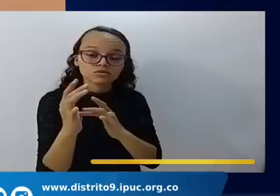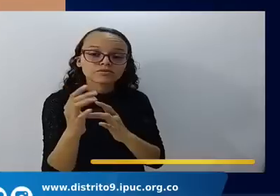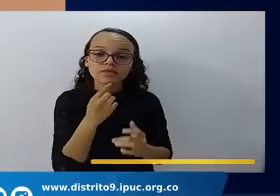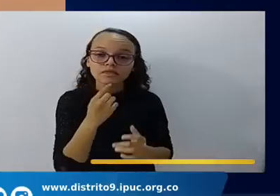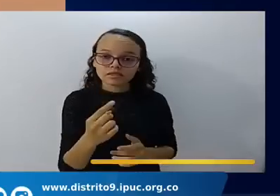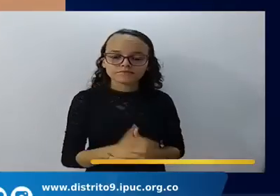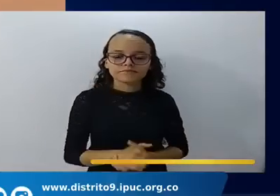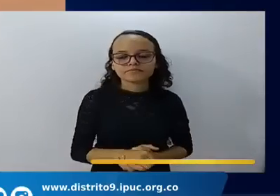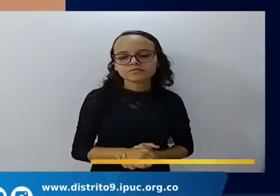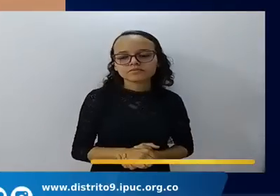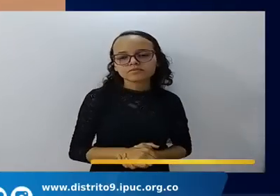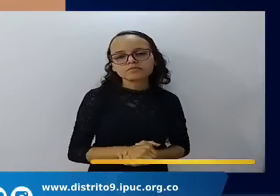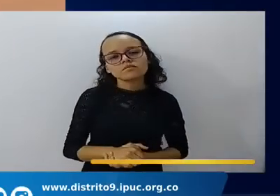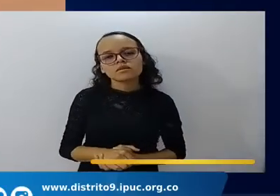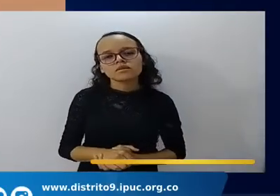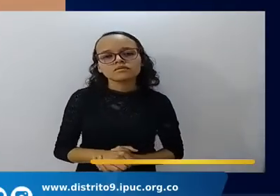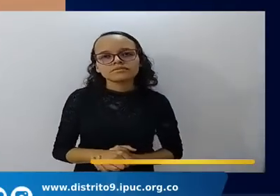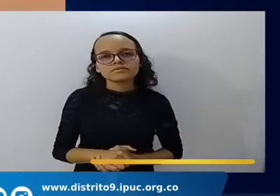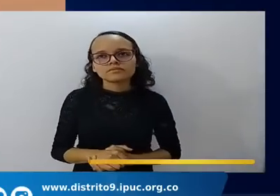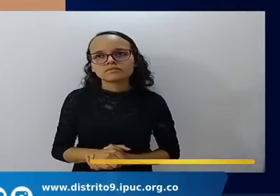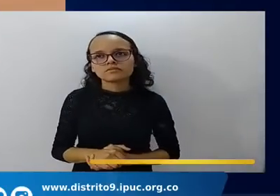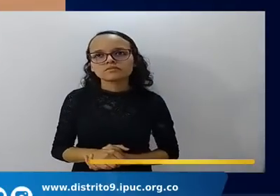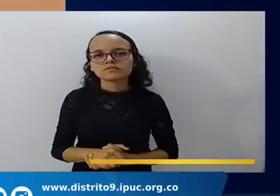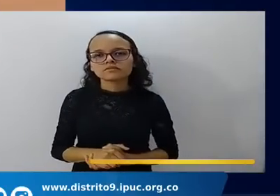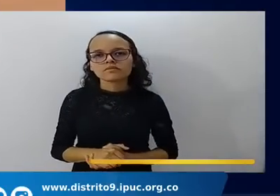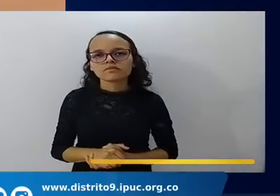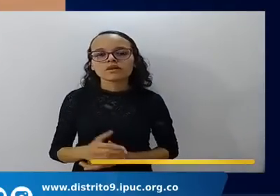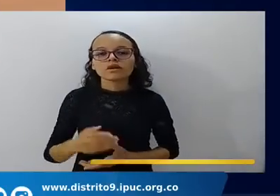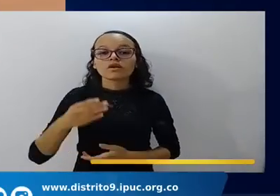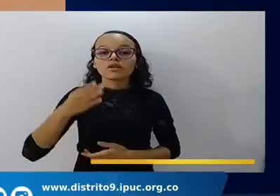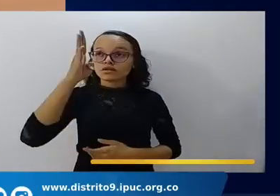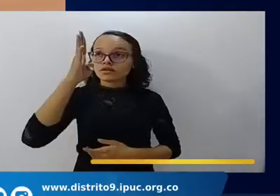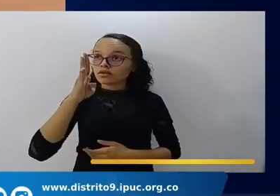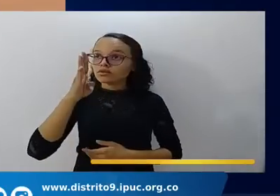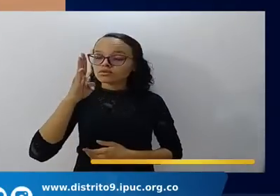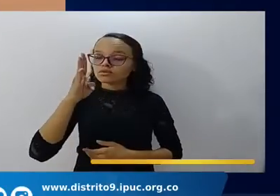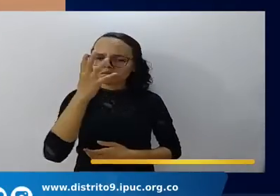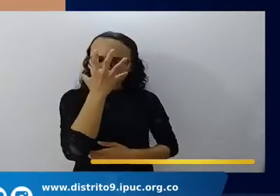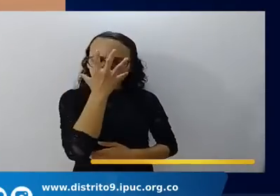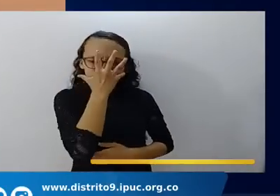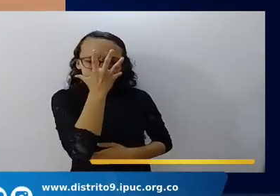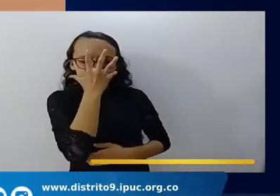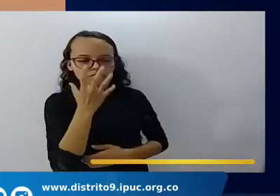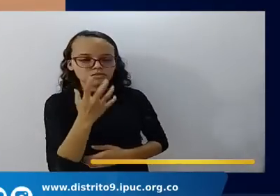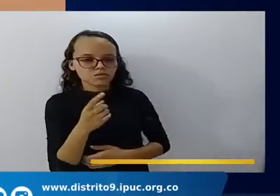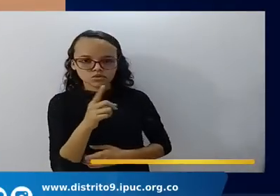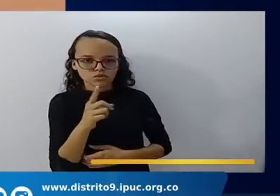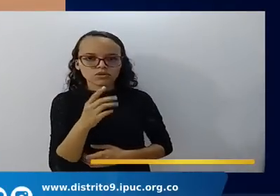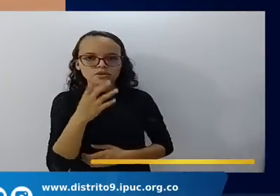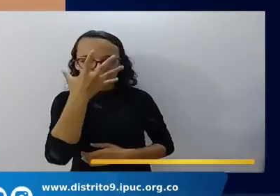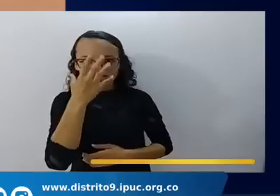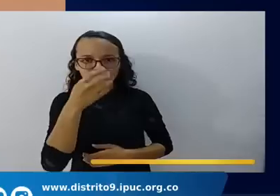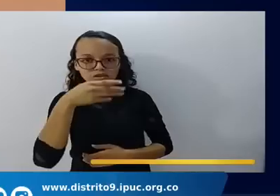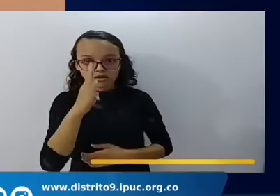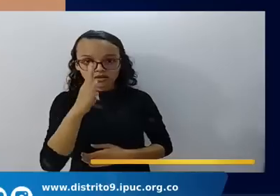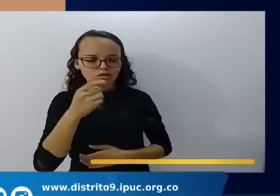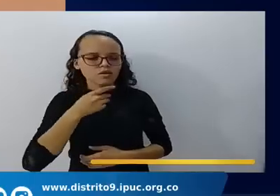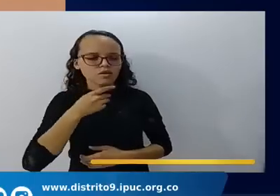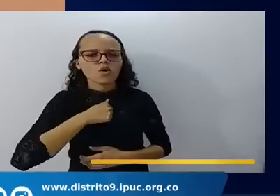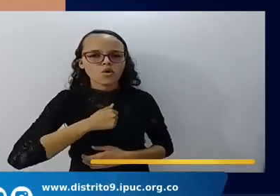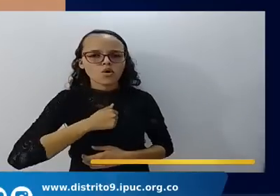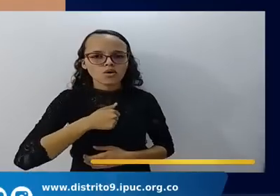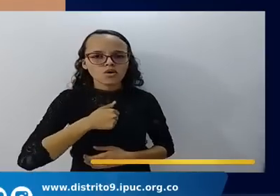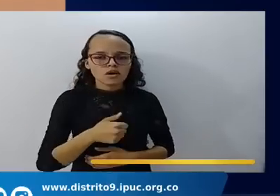iglesia atención por lo cual Dios no se avergüenza de llamarse Dios de ellos porque les ha